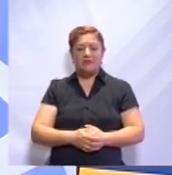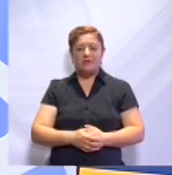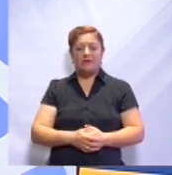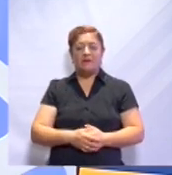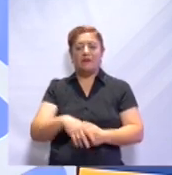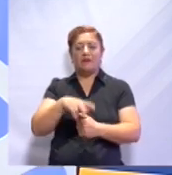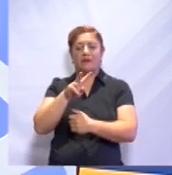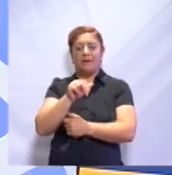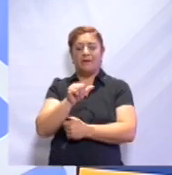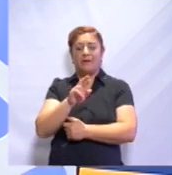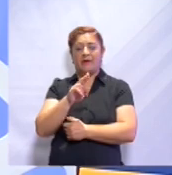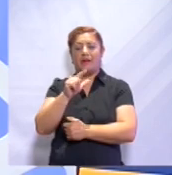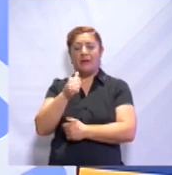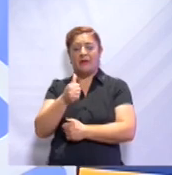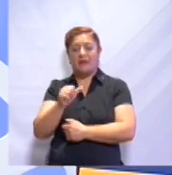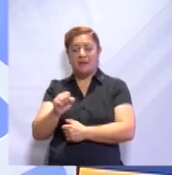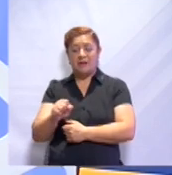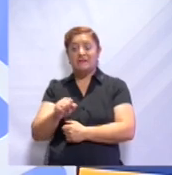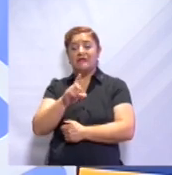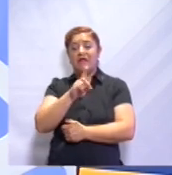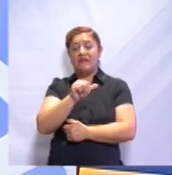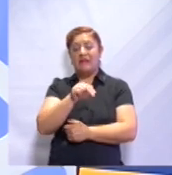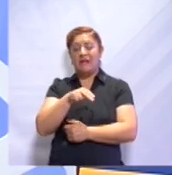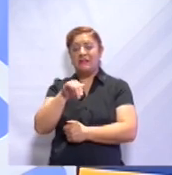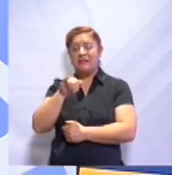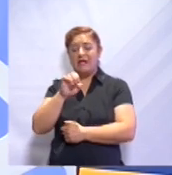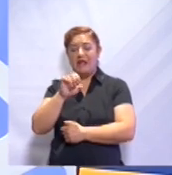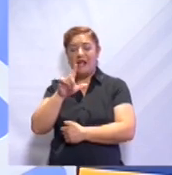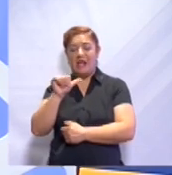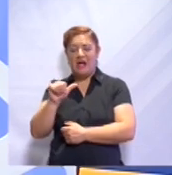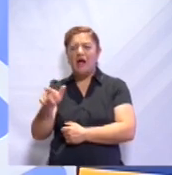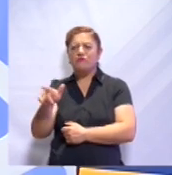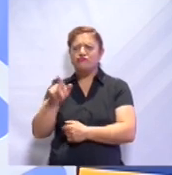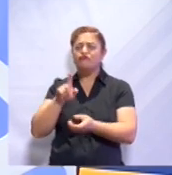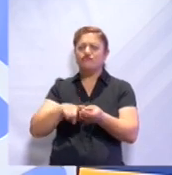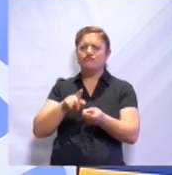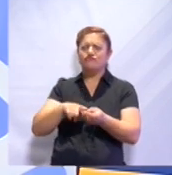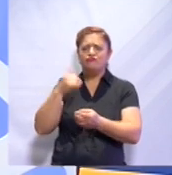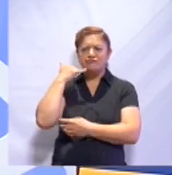Bárbara Serrano. ¡Hola, Daniela! ¿De dónde nos hablas?